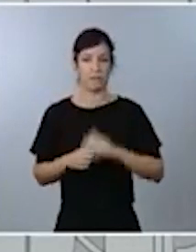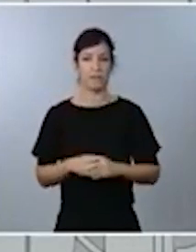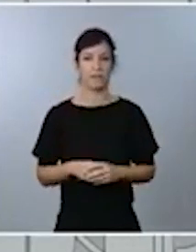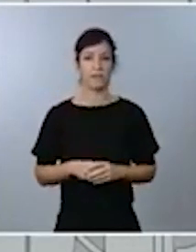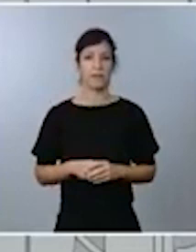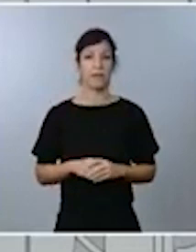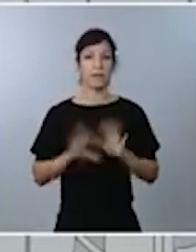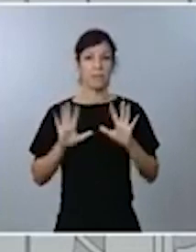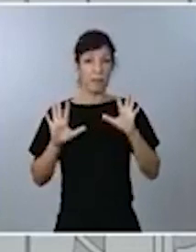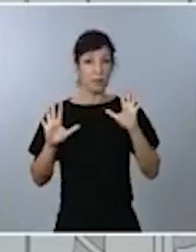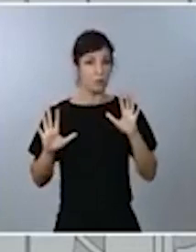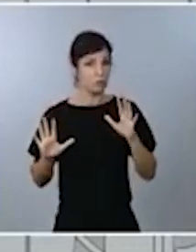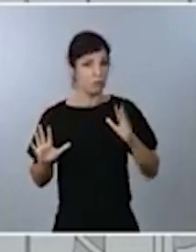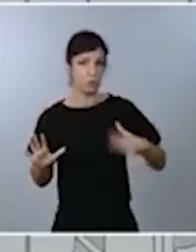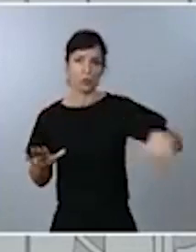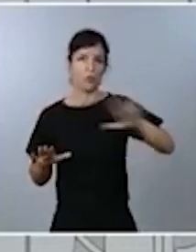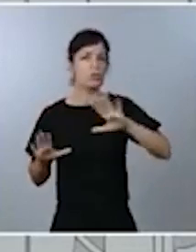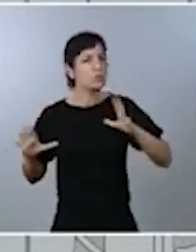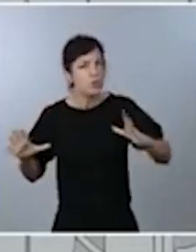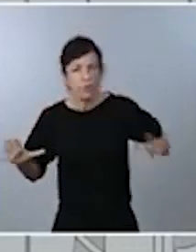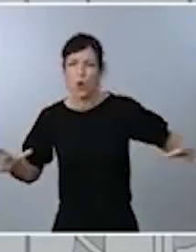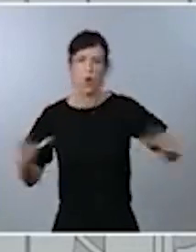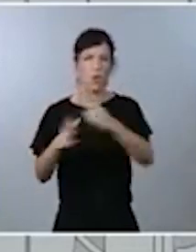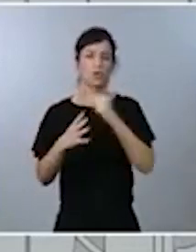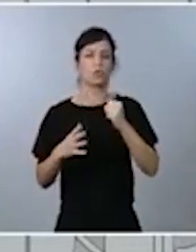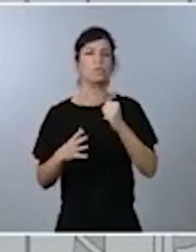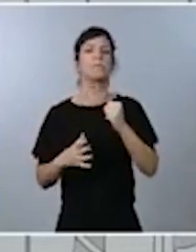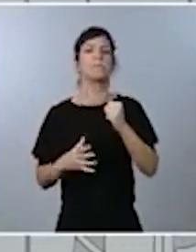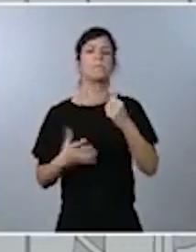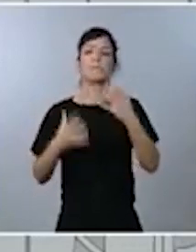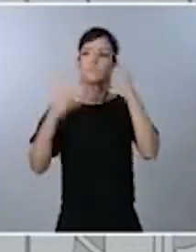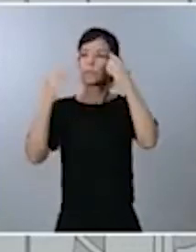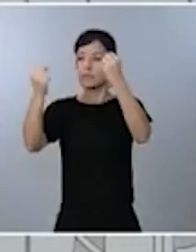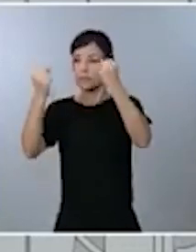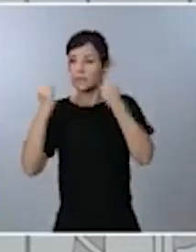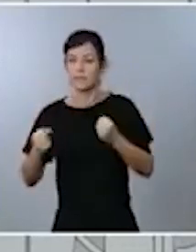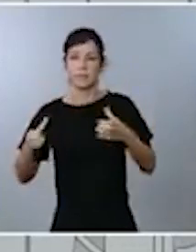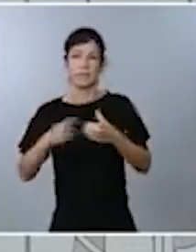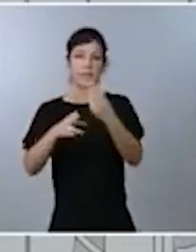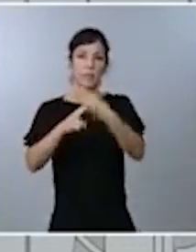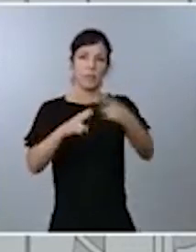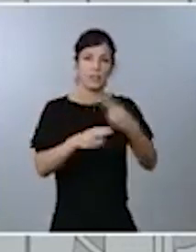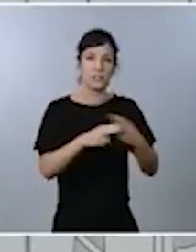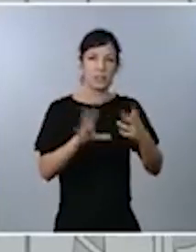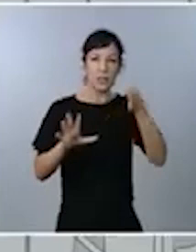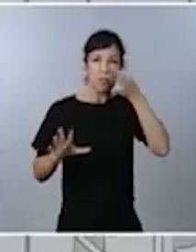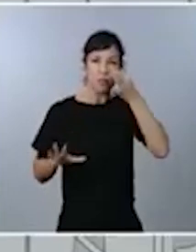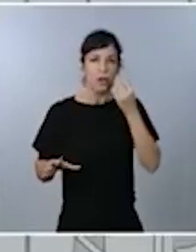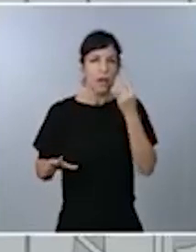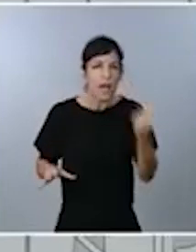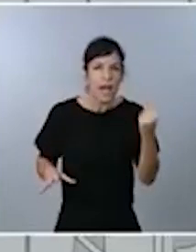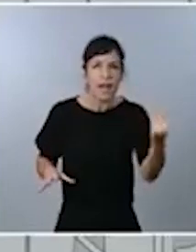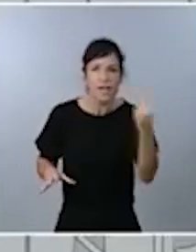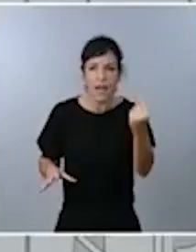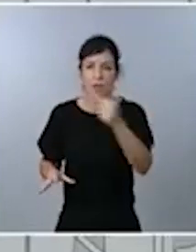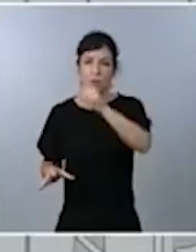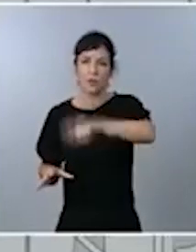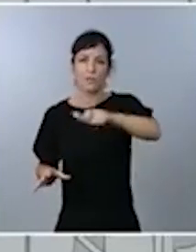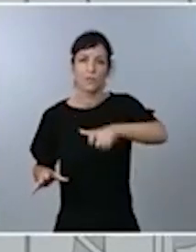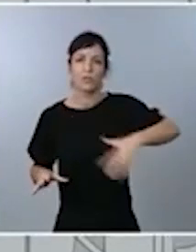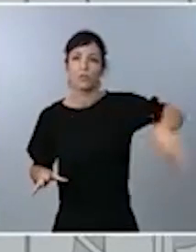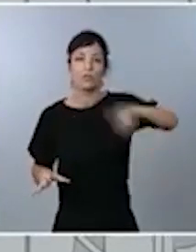y cuando digo todos, me refiero a las instituciones, a los partidos políticos, pero todos y cada uno de los ciudadanos, recordar